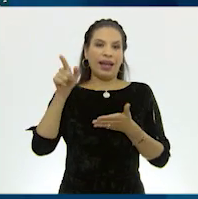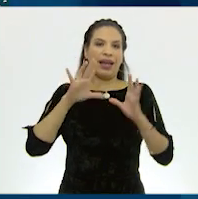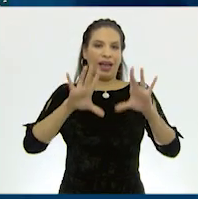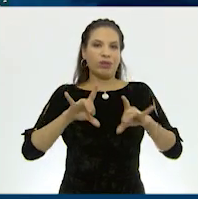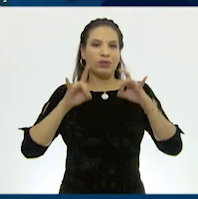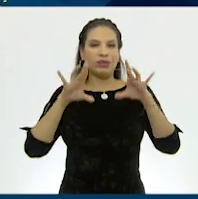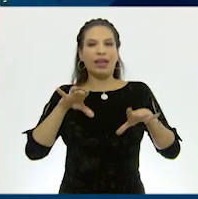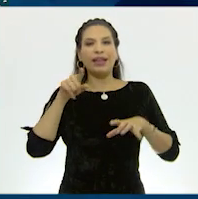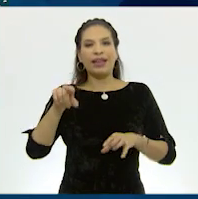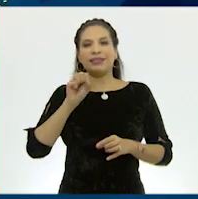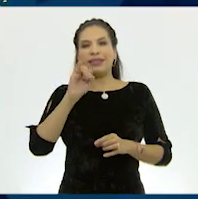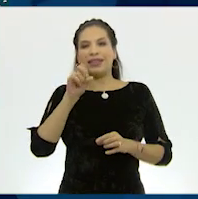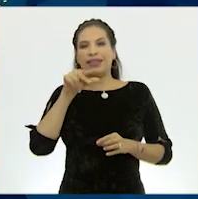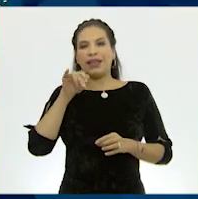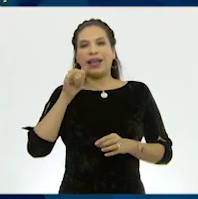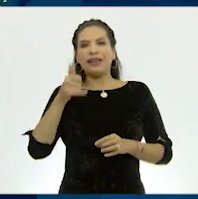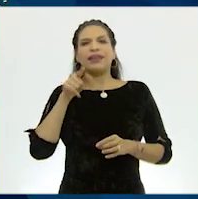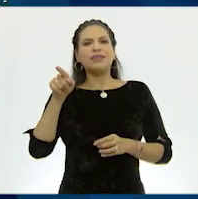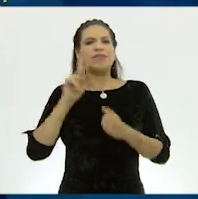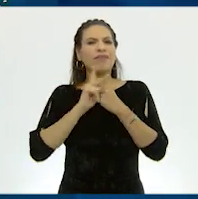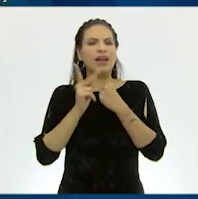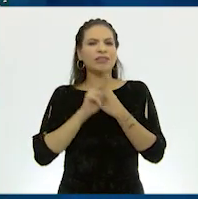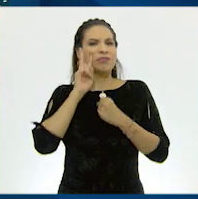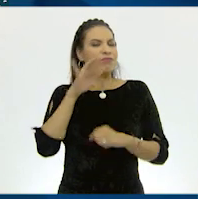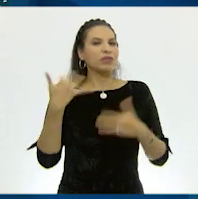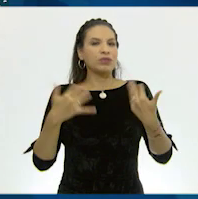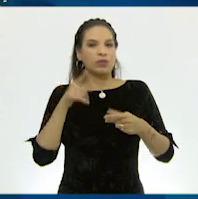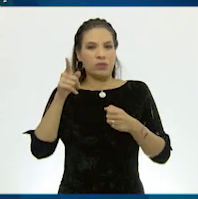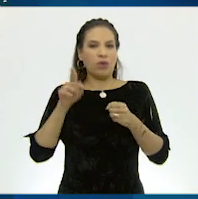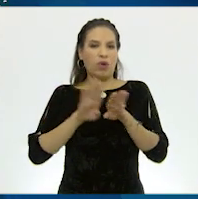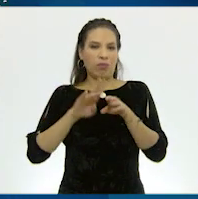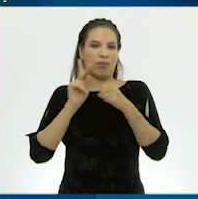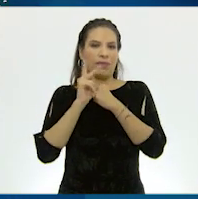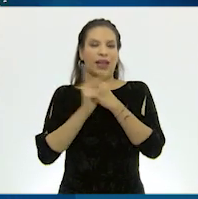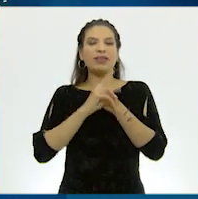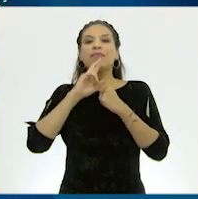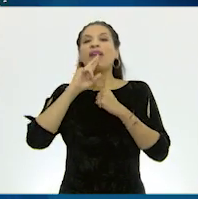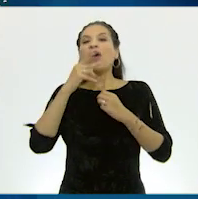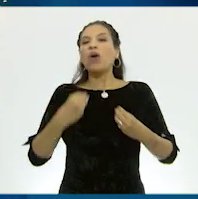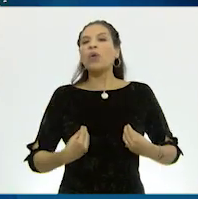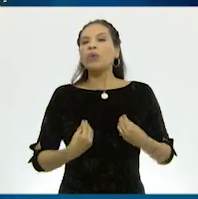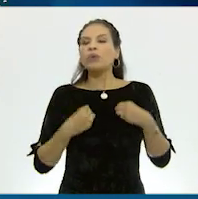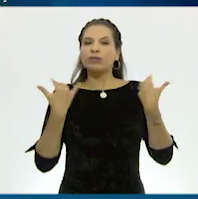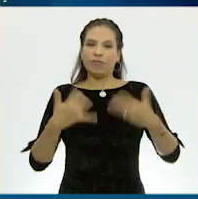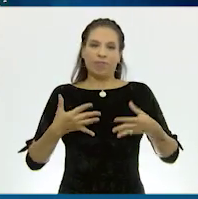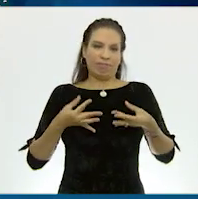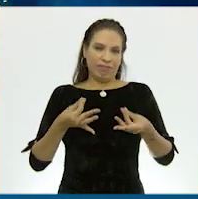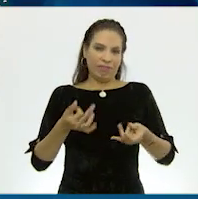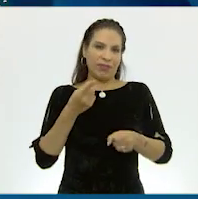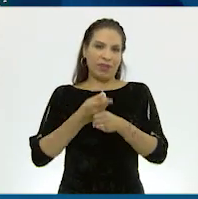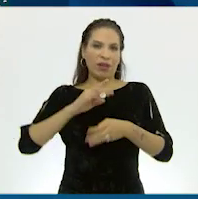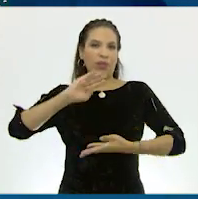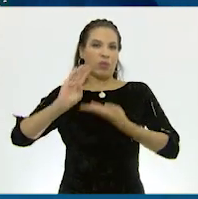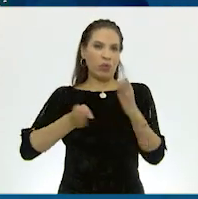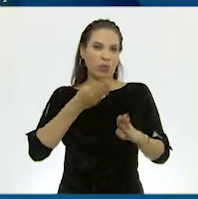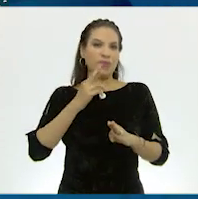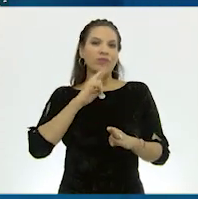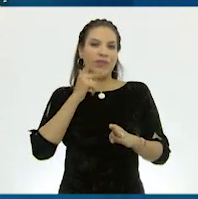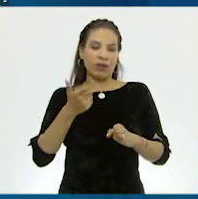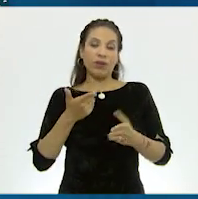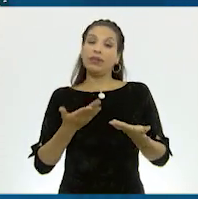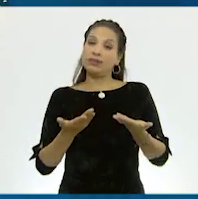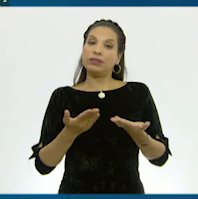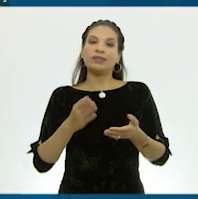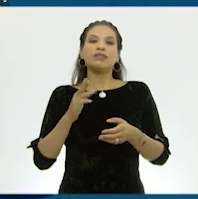cierto, este país es considerado como una de las naciones con mejor calidad de vida y bienestar en el mundo. Miren,